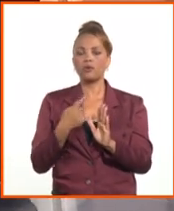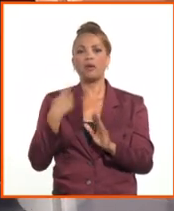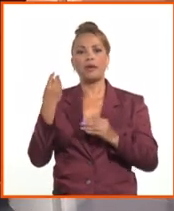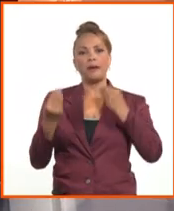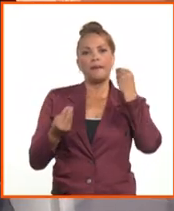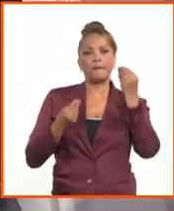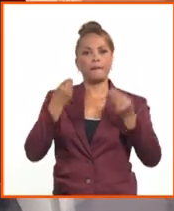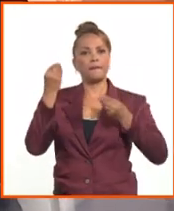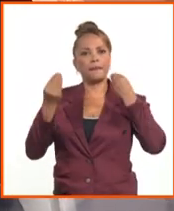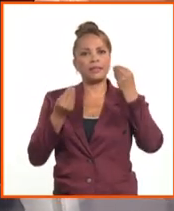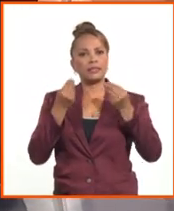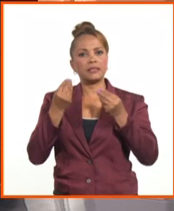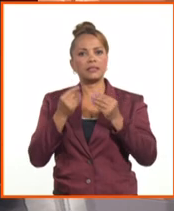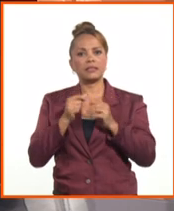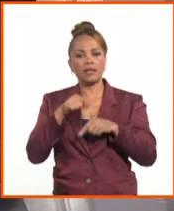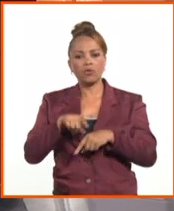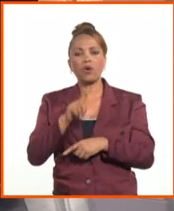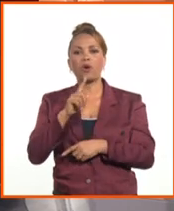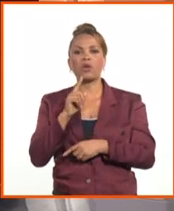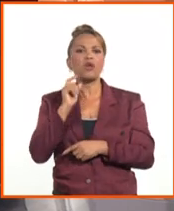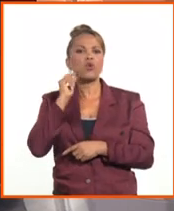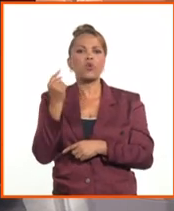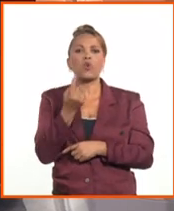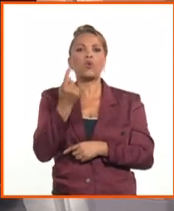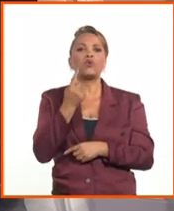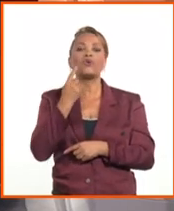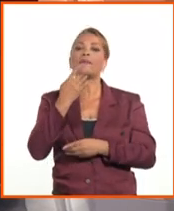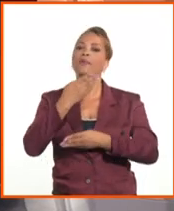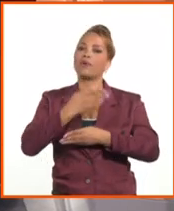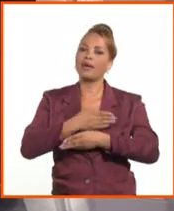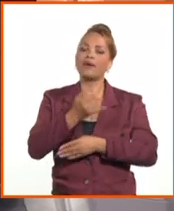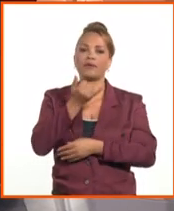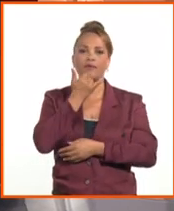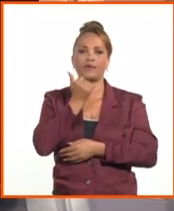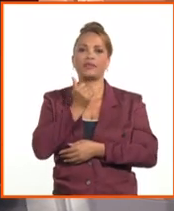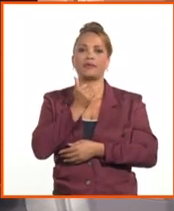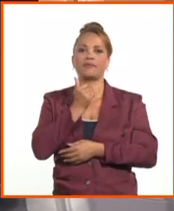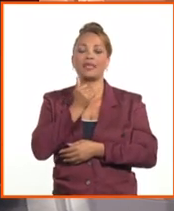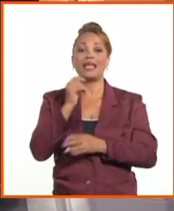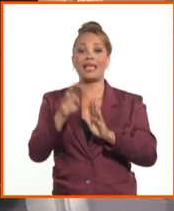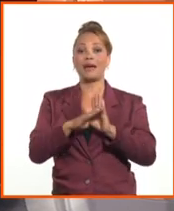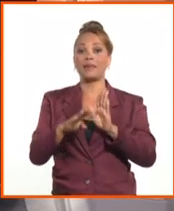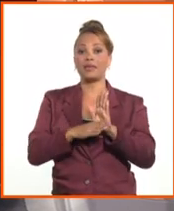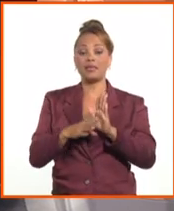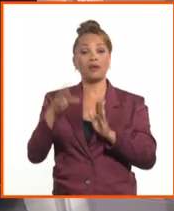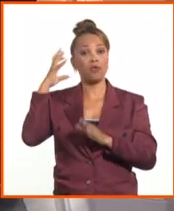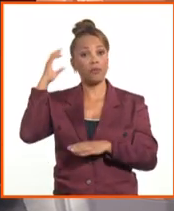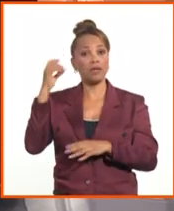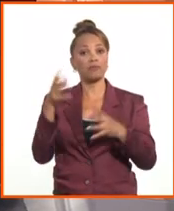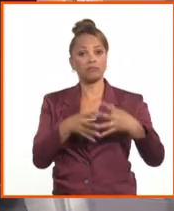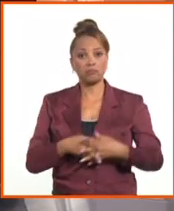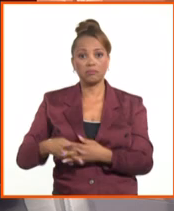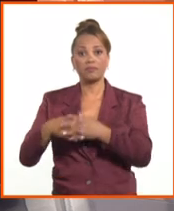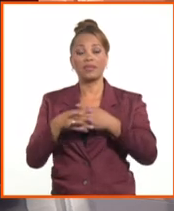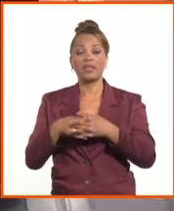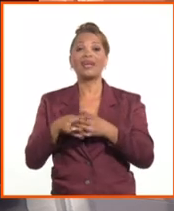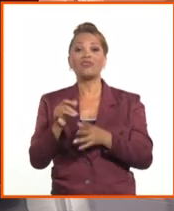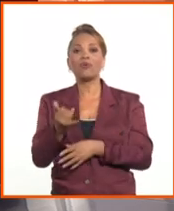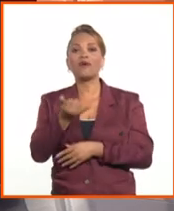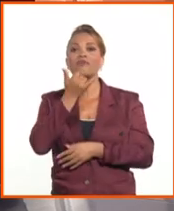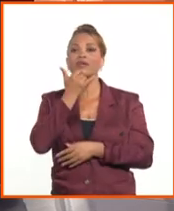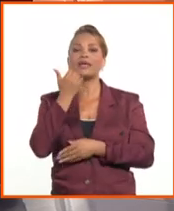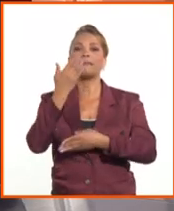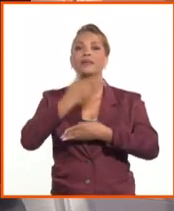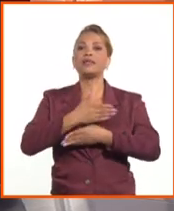causa, su única causa en el bloqueo y en las medidas del gobierno norteamericano para impedir que nosotros podamos hacer